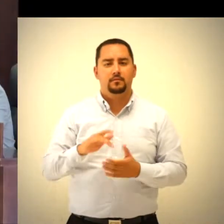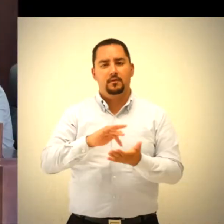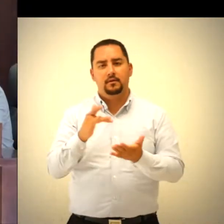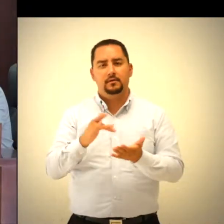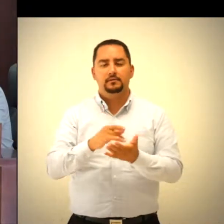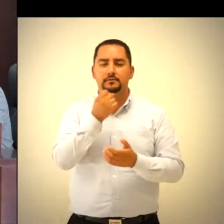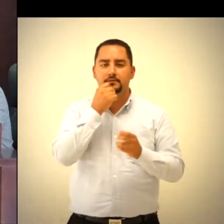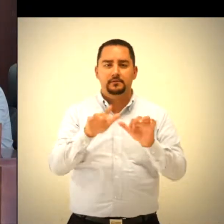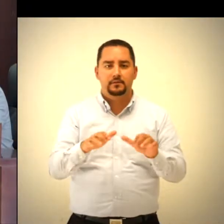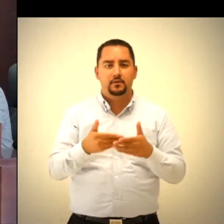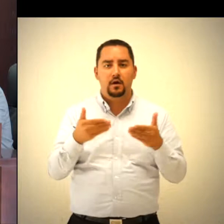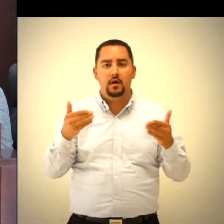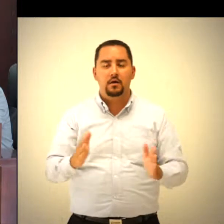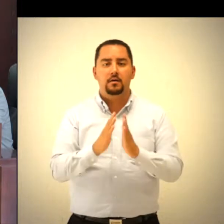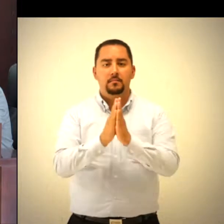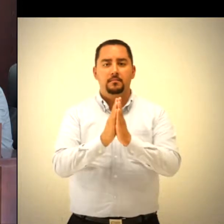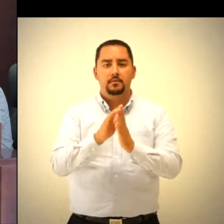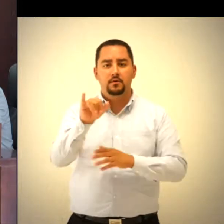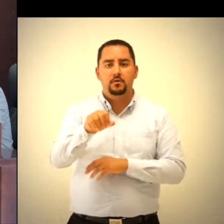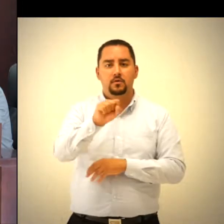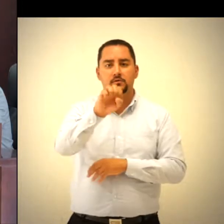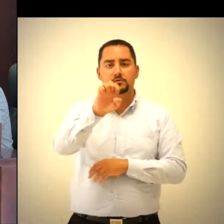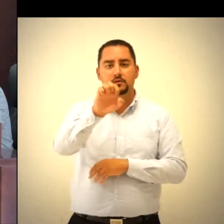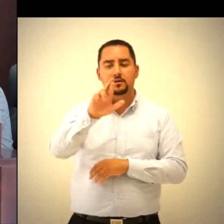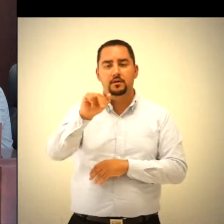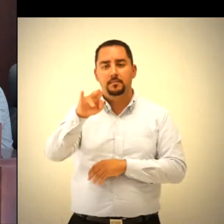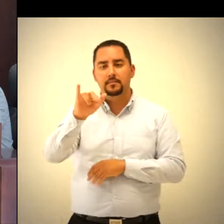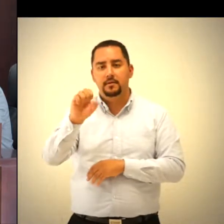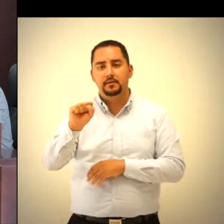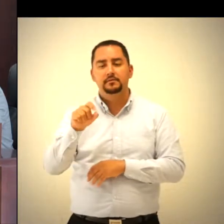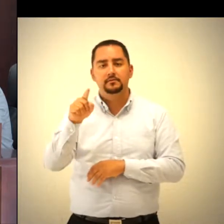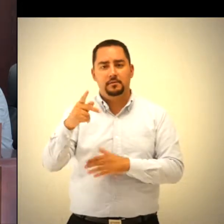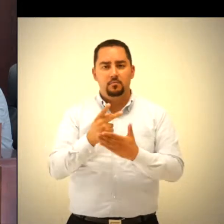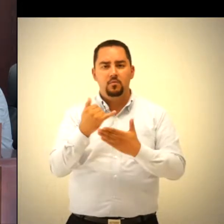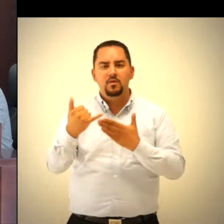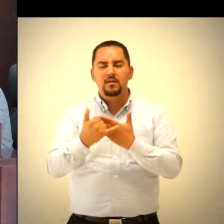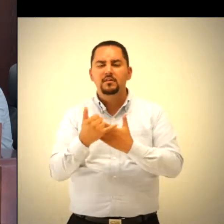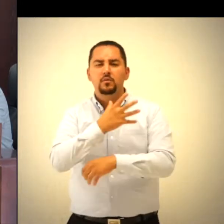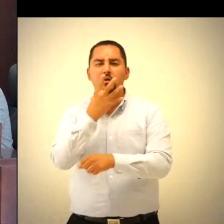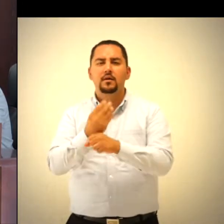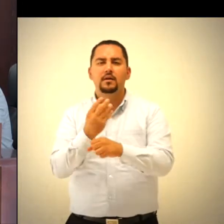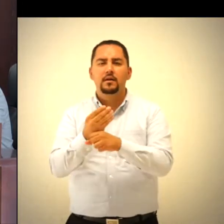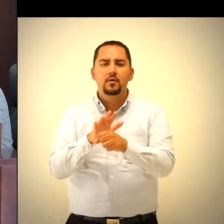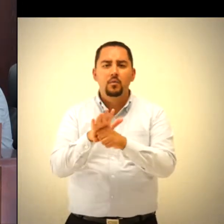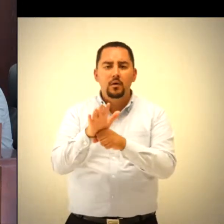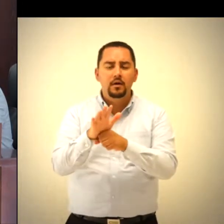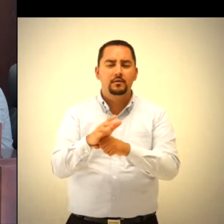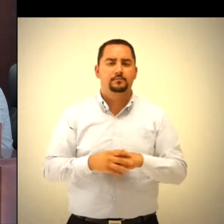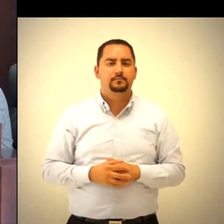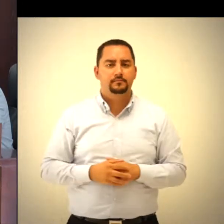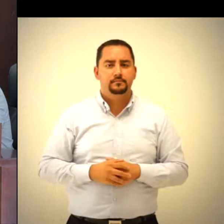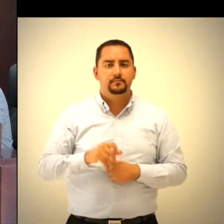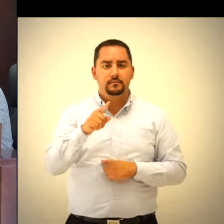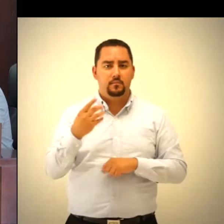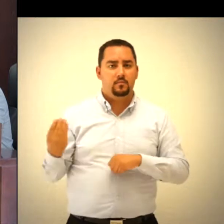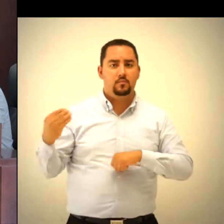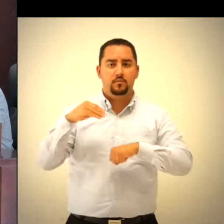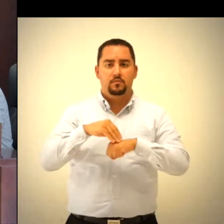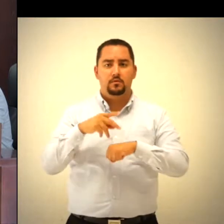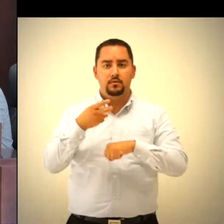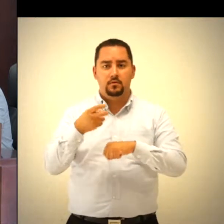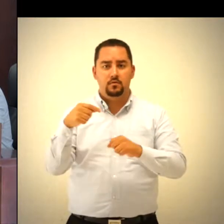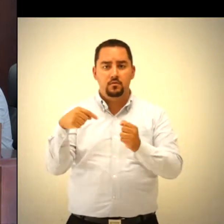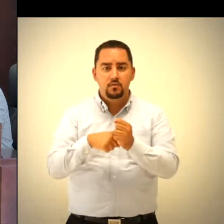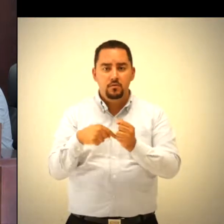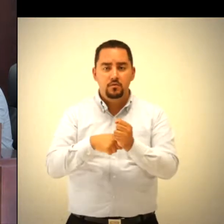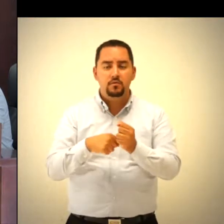secretario. Solicito al magistrado José Ramírez Salcedo de cuenta del proyecto de resolución que propone el Pleno y que corresponde al expediente identificado con